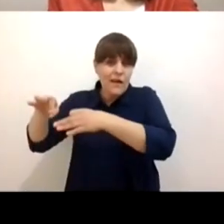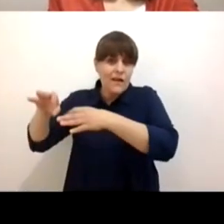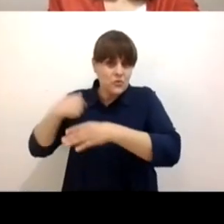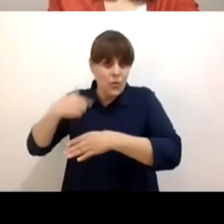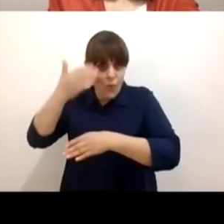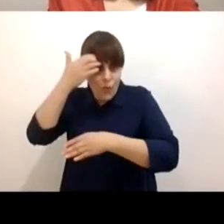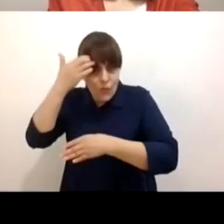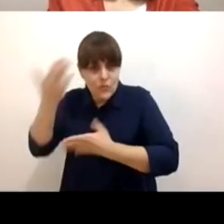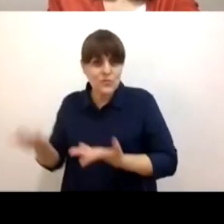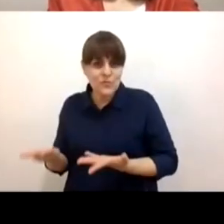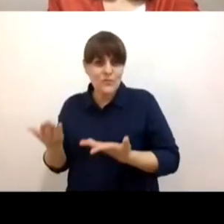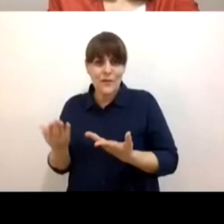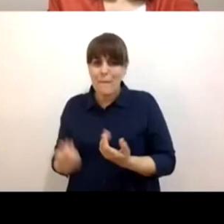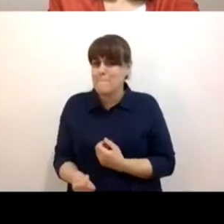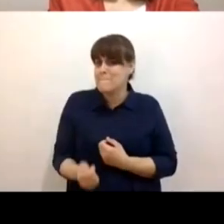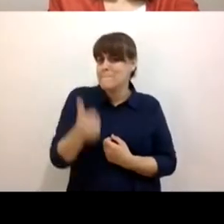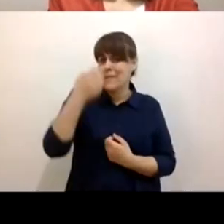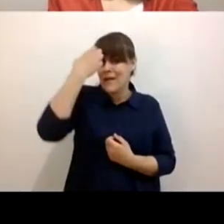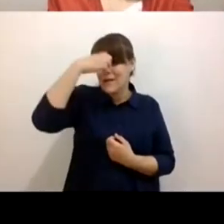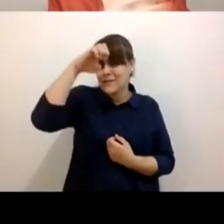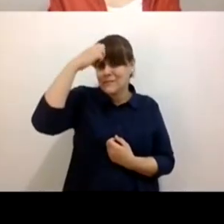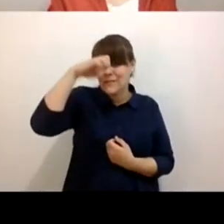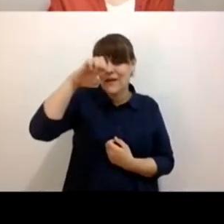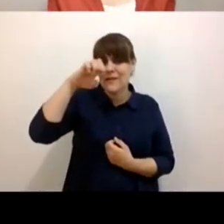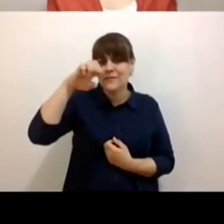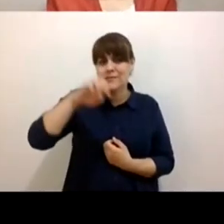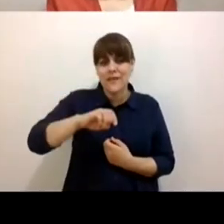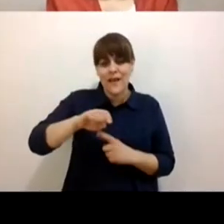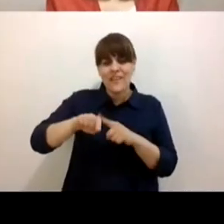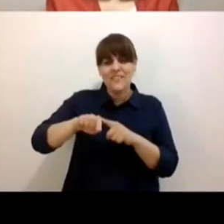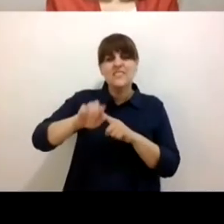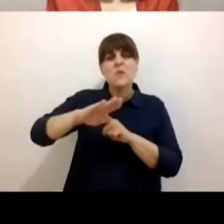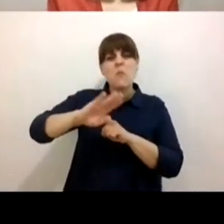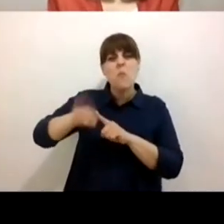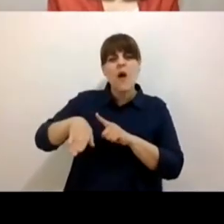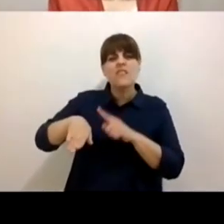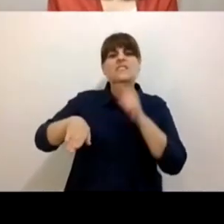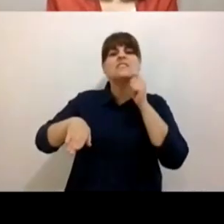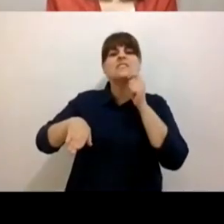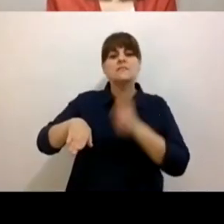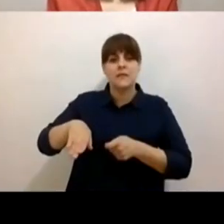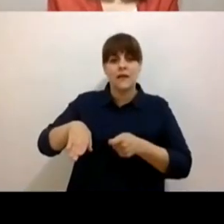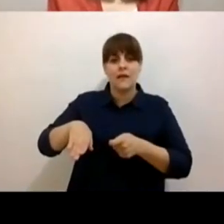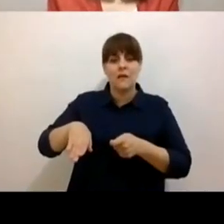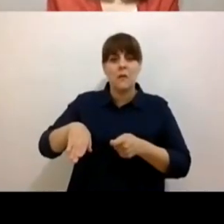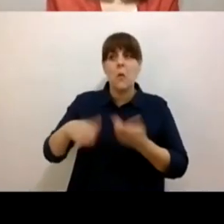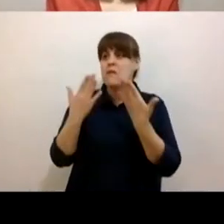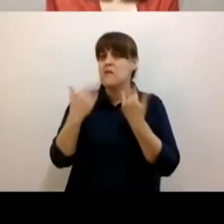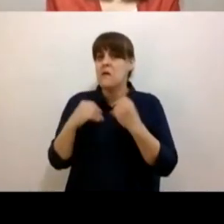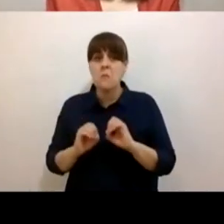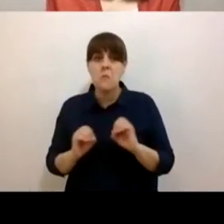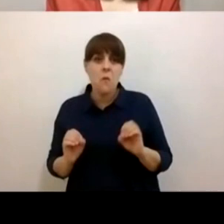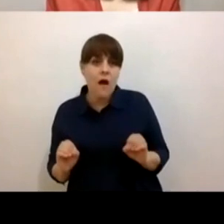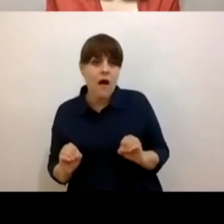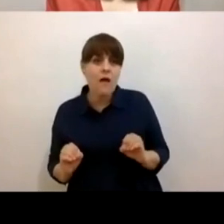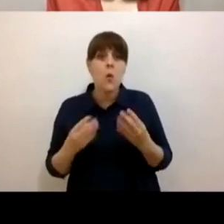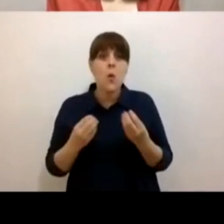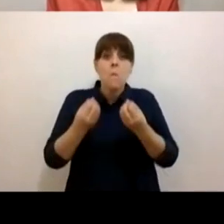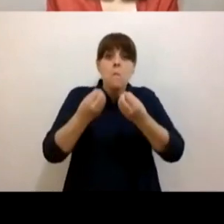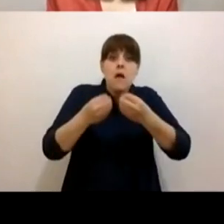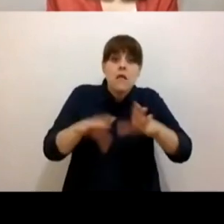primeros contactos que tienen, pues, con la muerte, con la ausencia, con la pérdida, a veces por una migración.